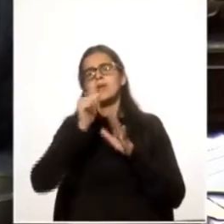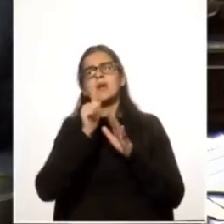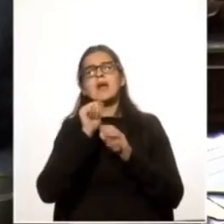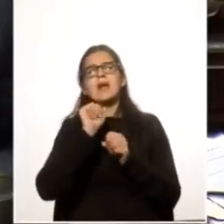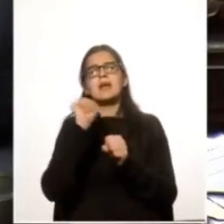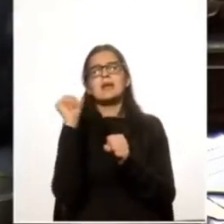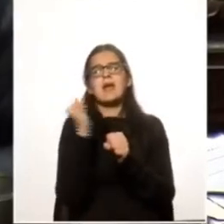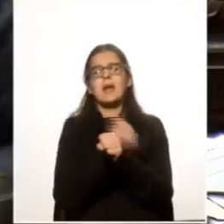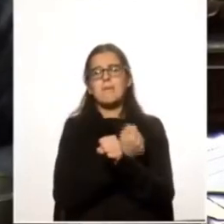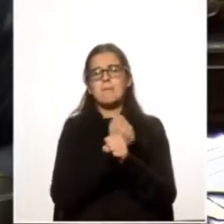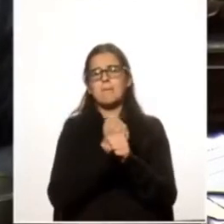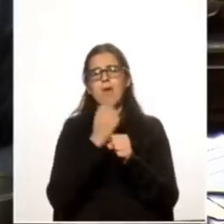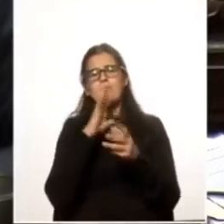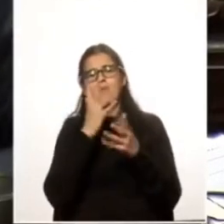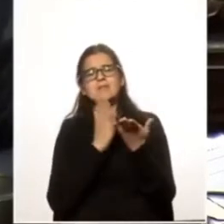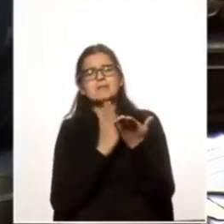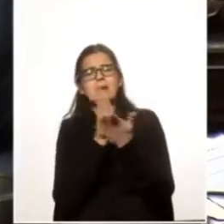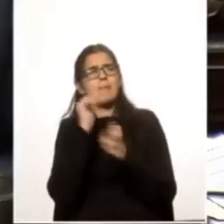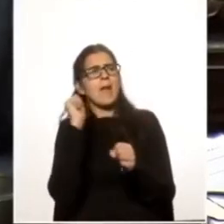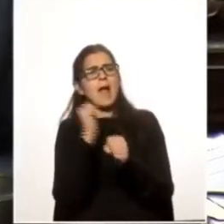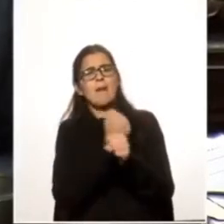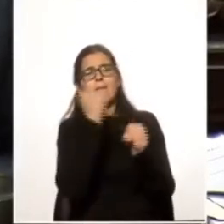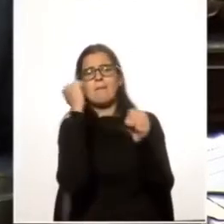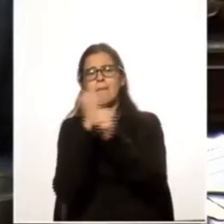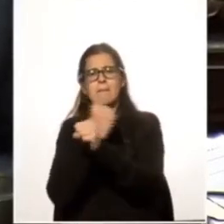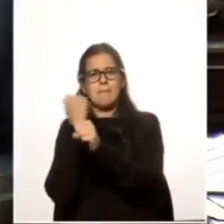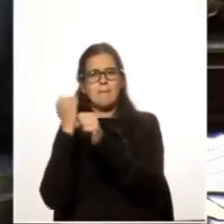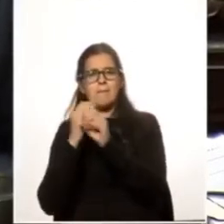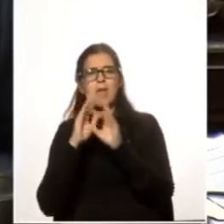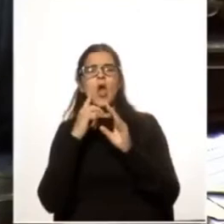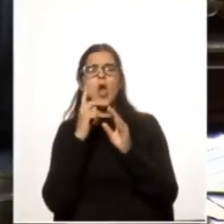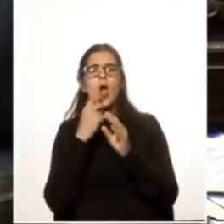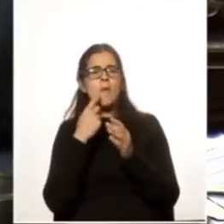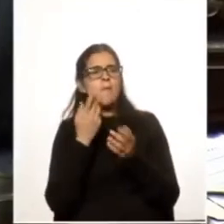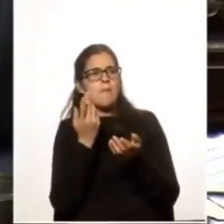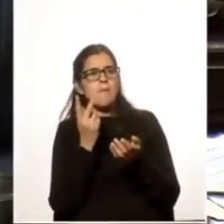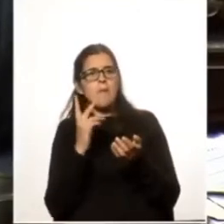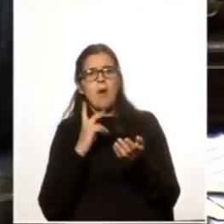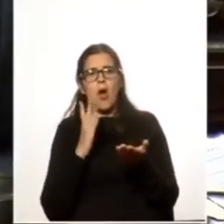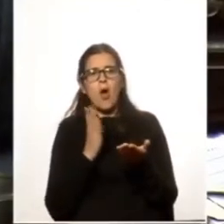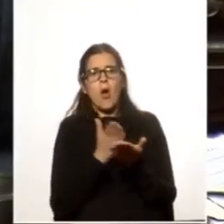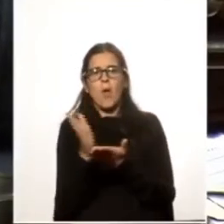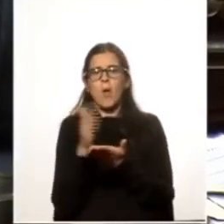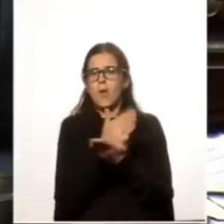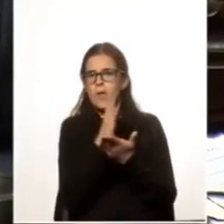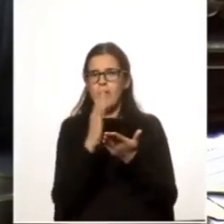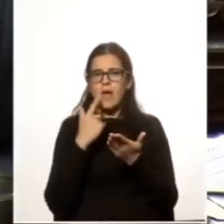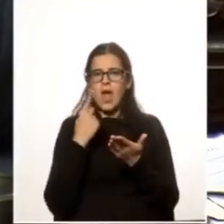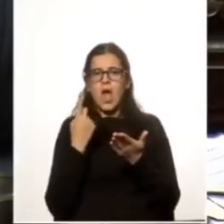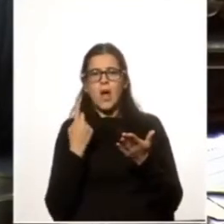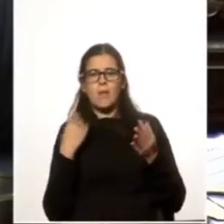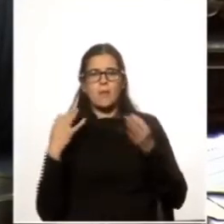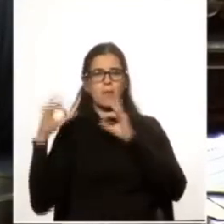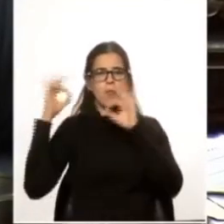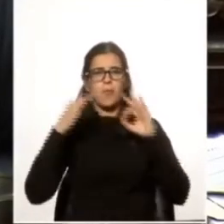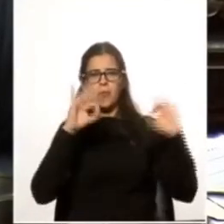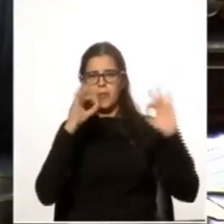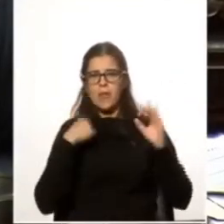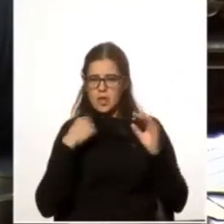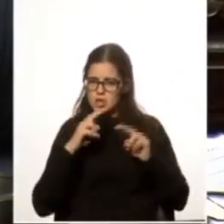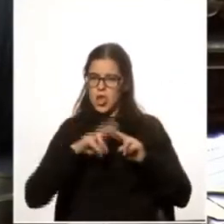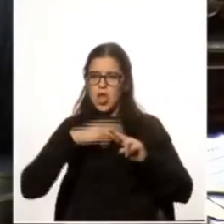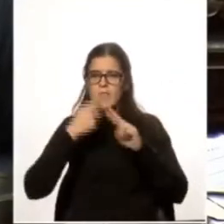chichón. Es capaz de cabecear cuánta piedra tiene y yo realmente reivindico eso